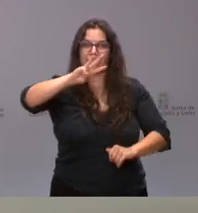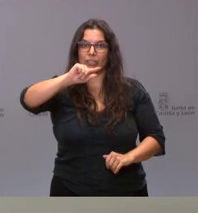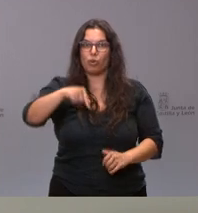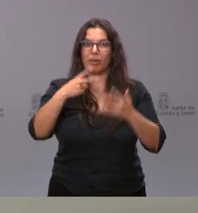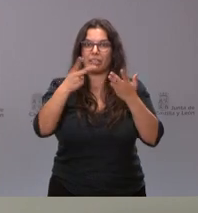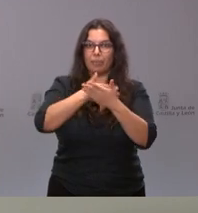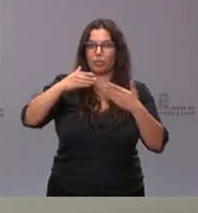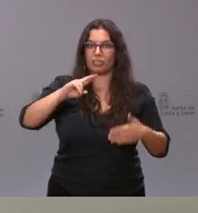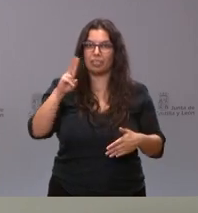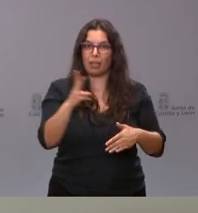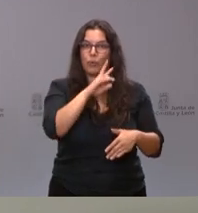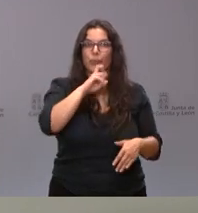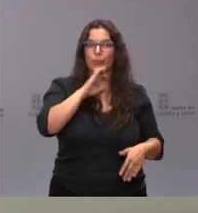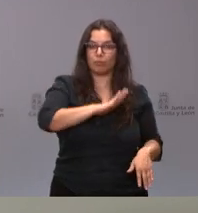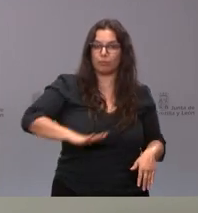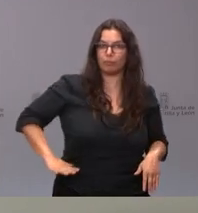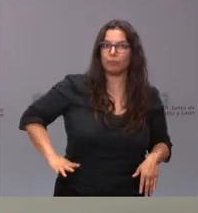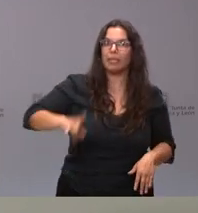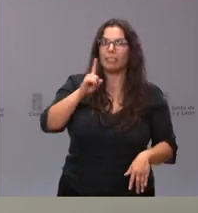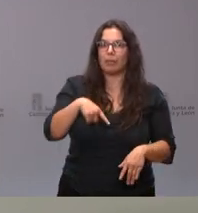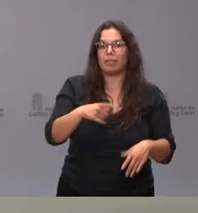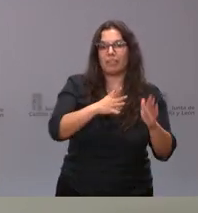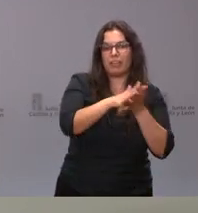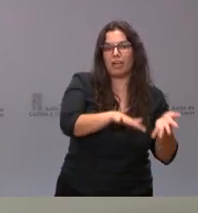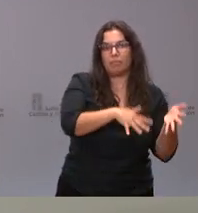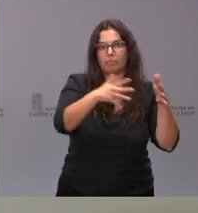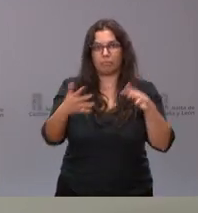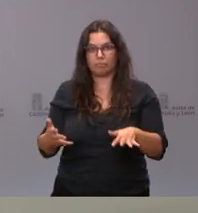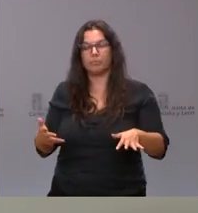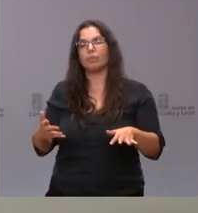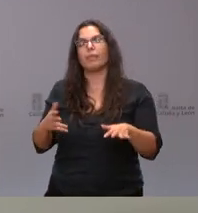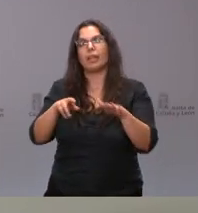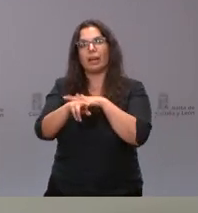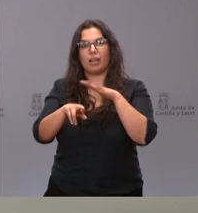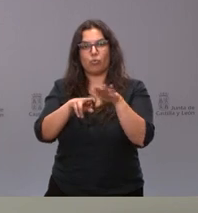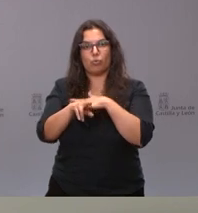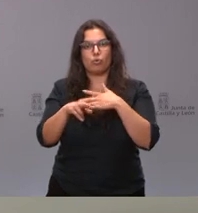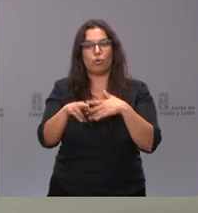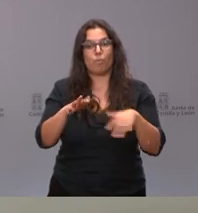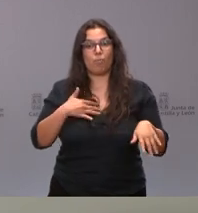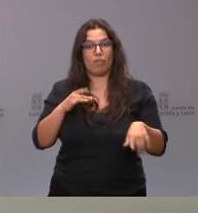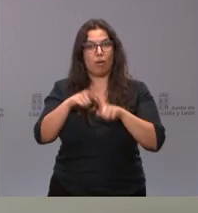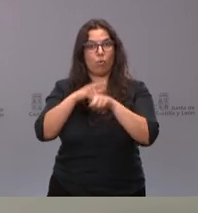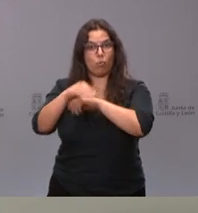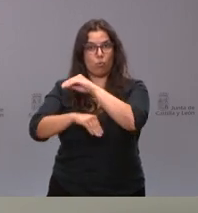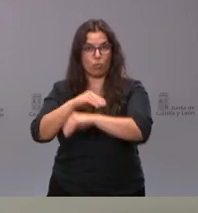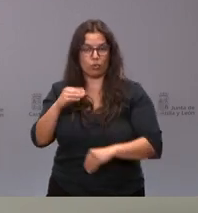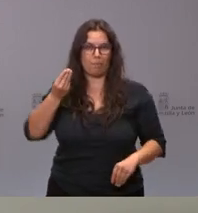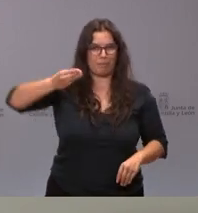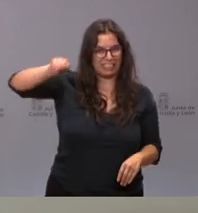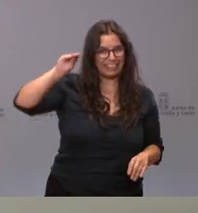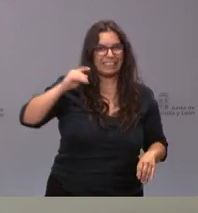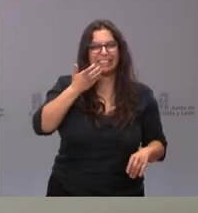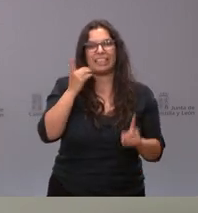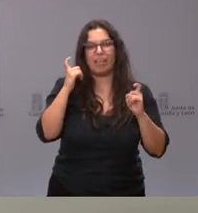traecerán, a su vez, en incrementos de los medios disponibles, pero no en la cifra que les han señalado, sino a mayores y que, lógicamente,